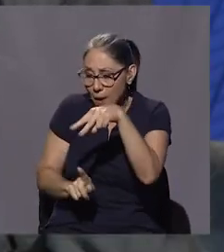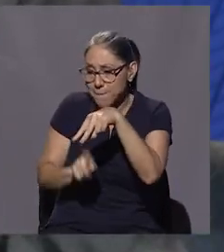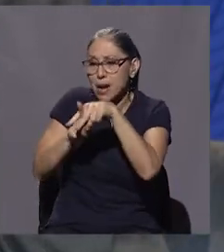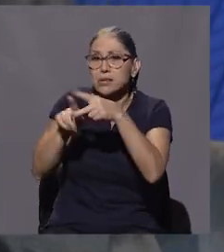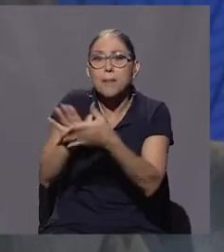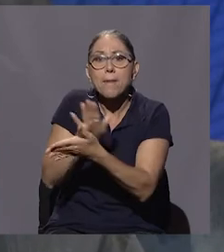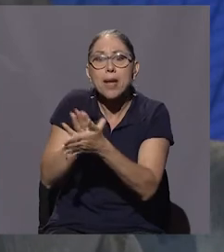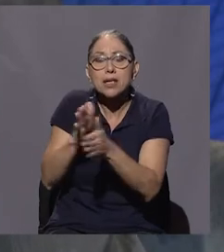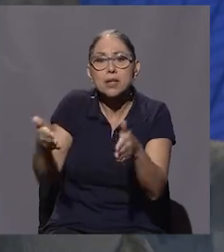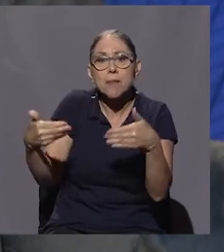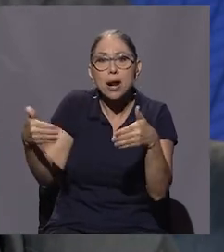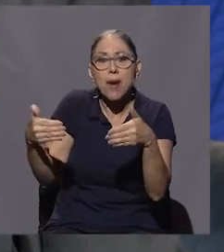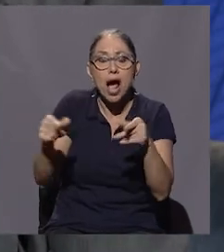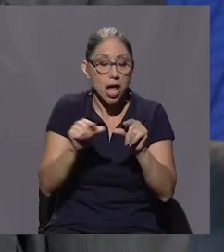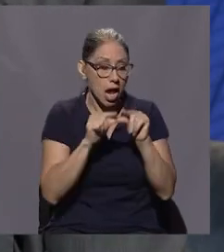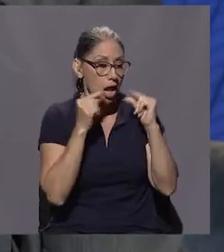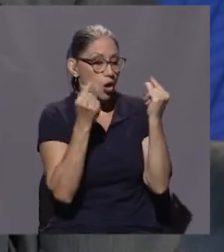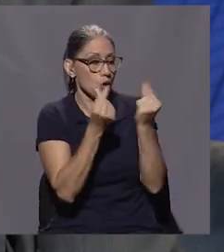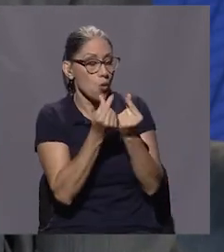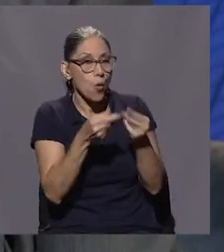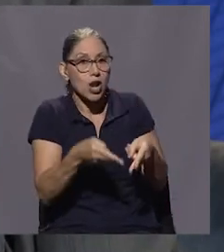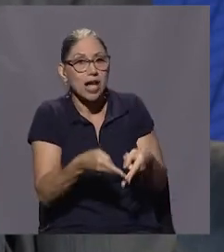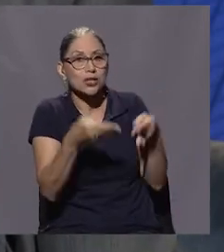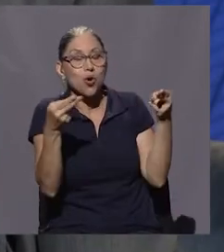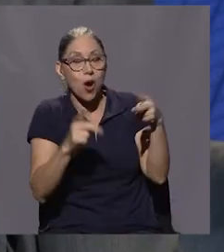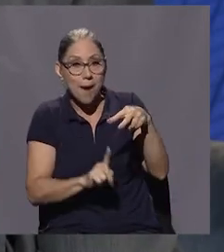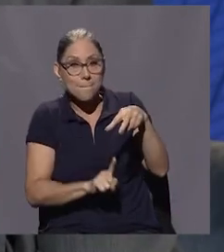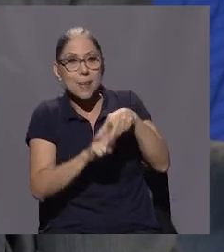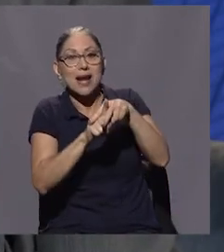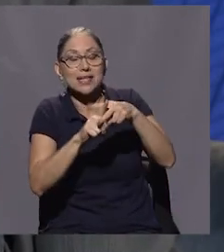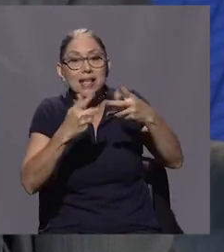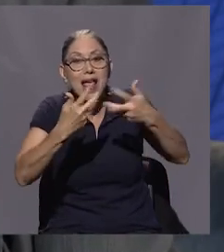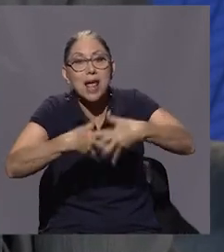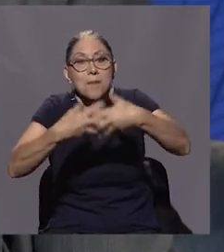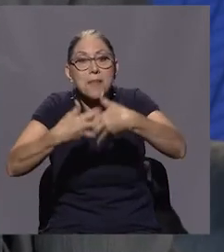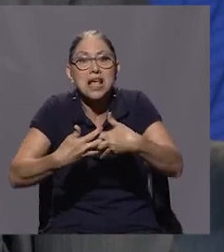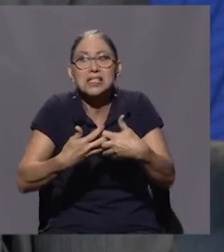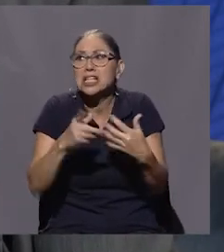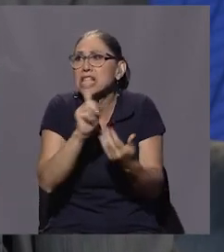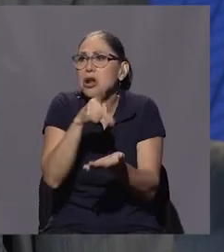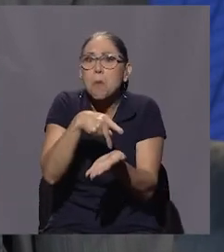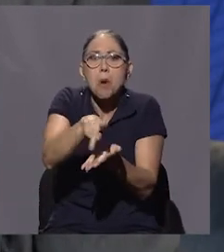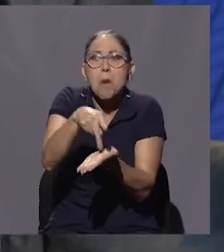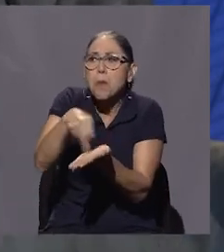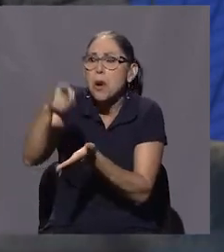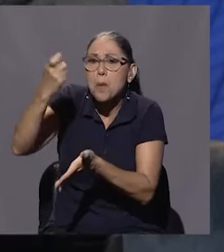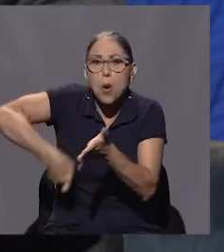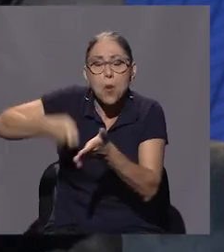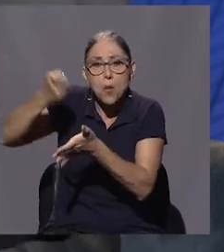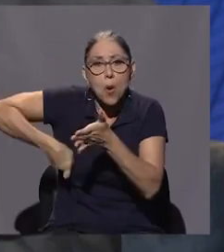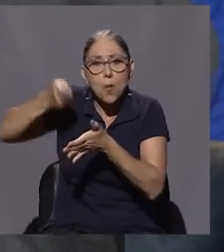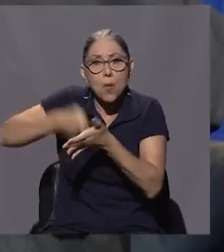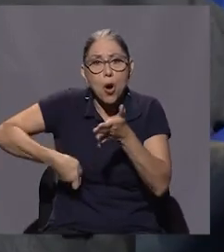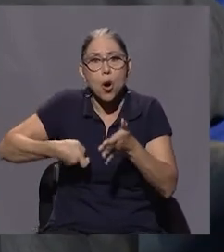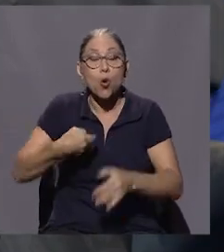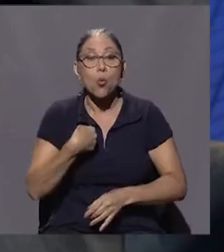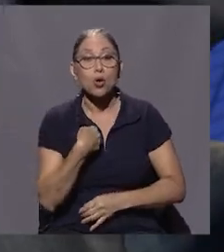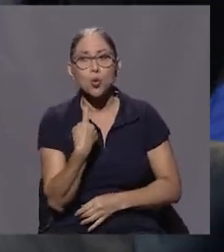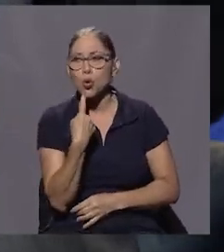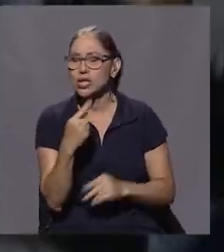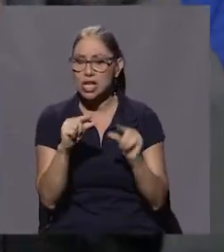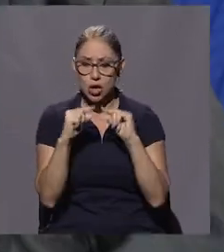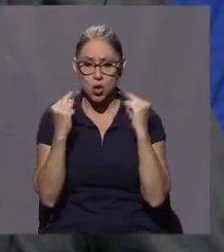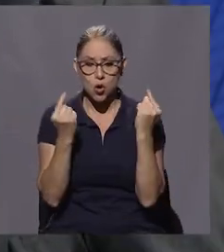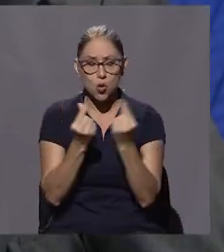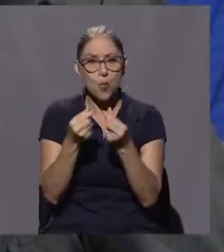Grupo Nación me aparece entre las empresas que también han hecho defraudaciones fiscales. Porque cuando hago Grupo Nación, la